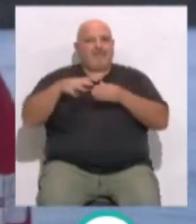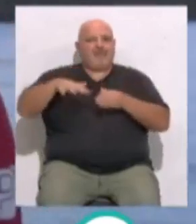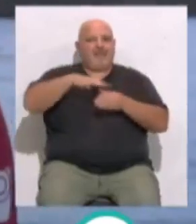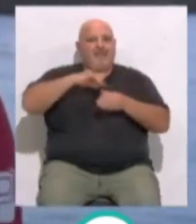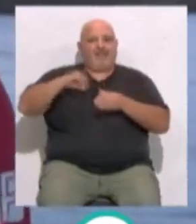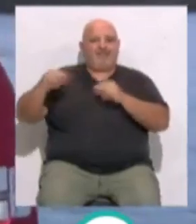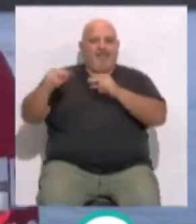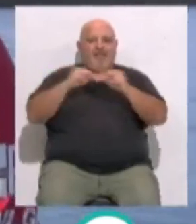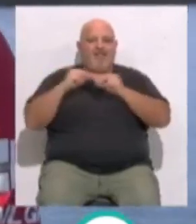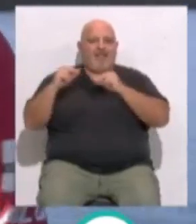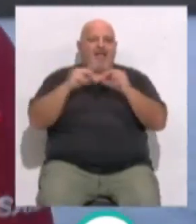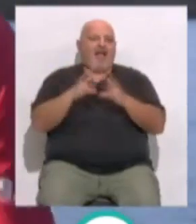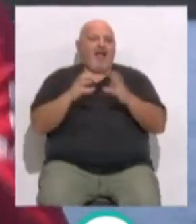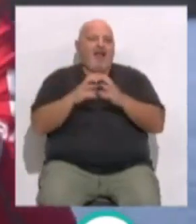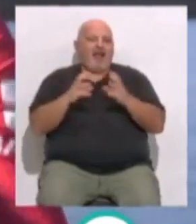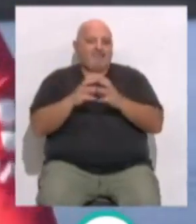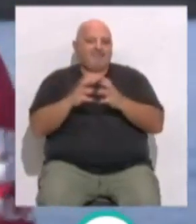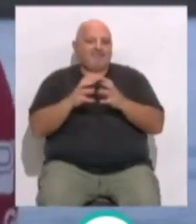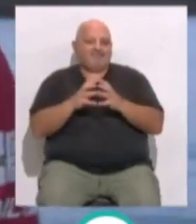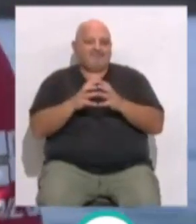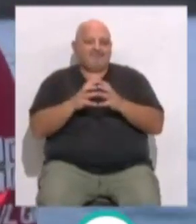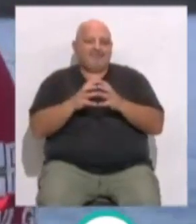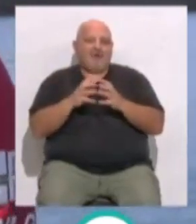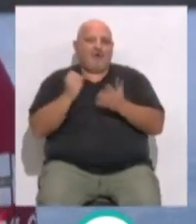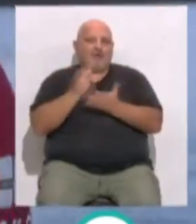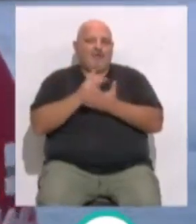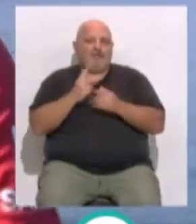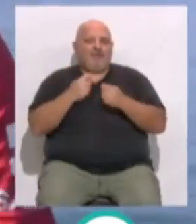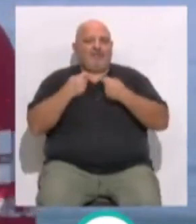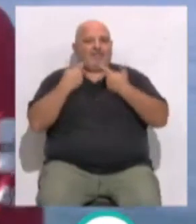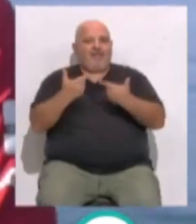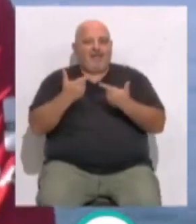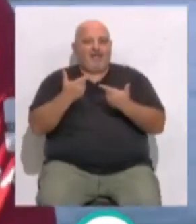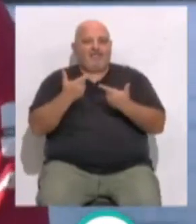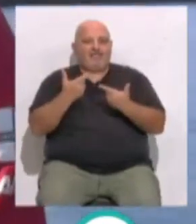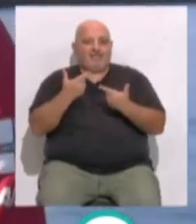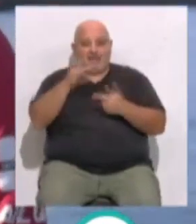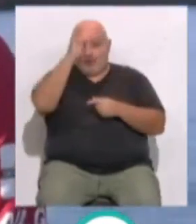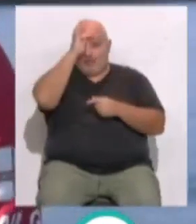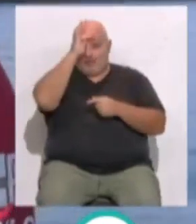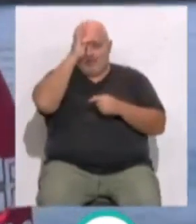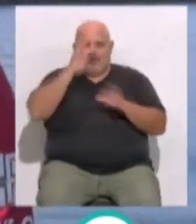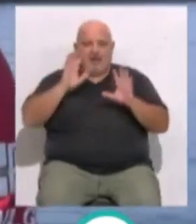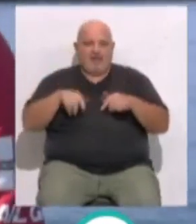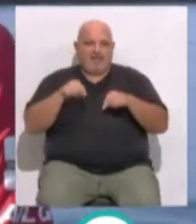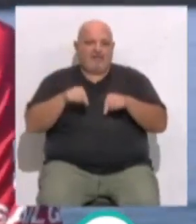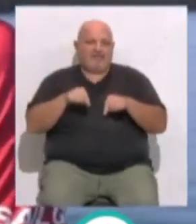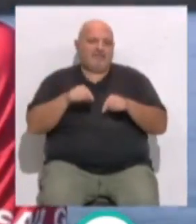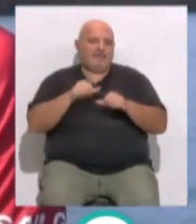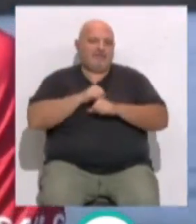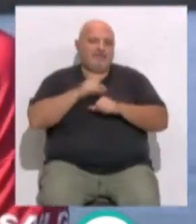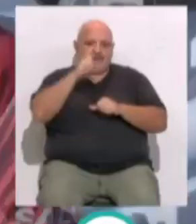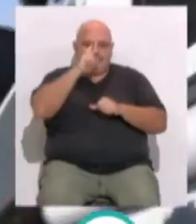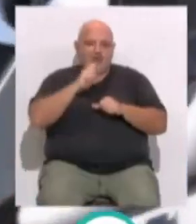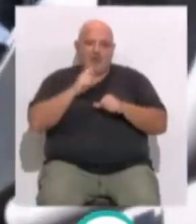hablarlo mucho... ...las ganas que tenemos de devolverle ese domingo a Cádiz... ...y este año